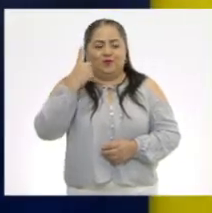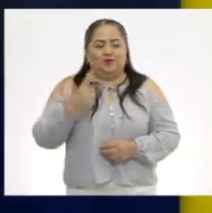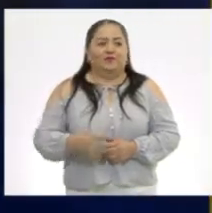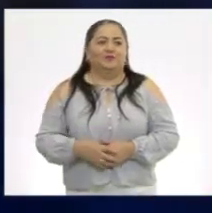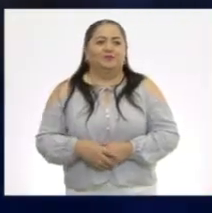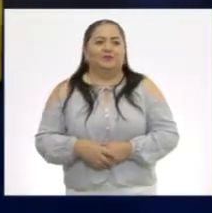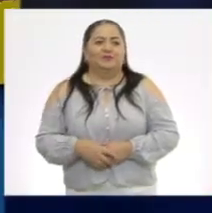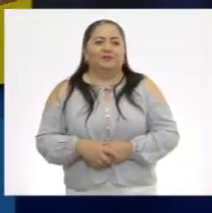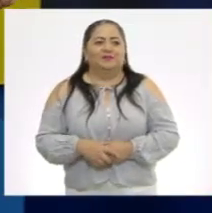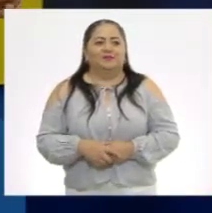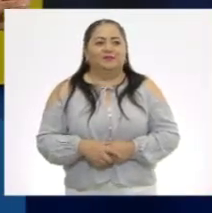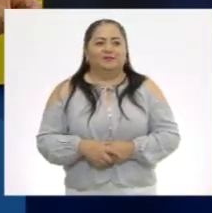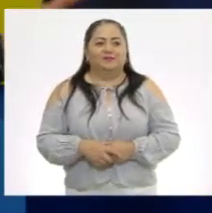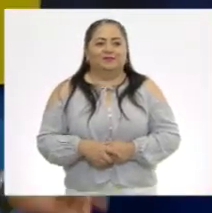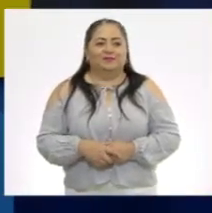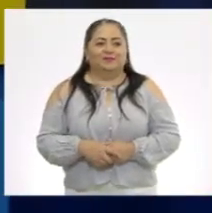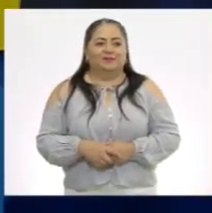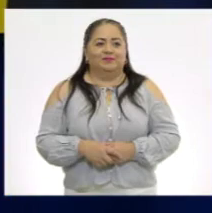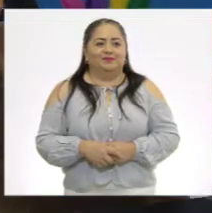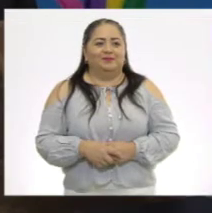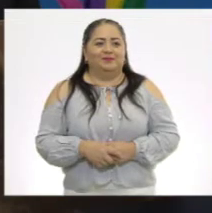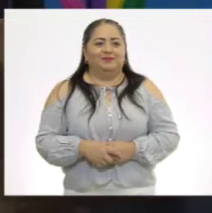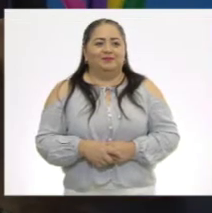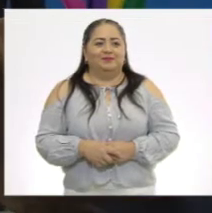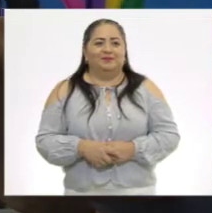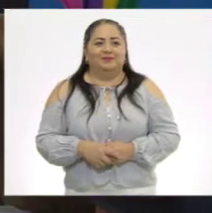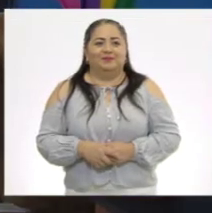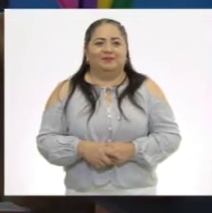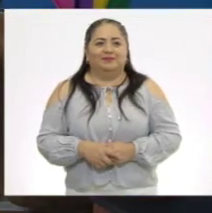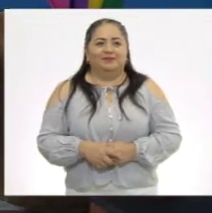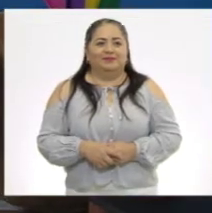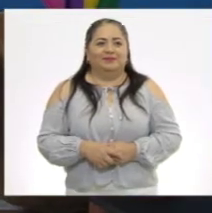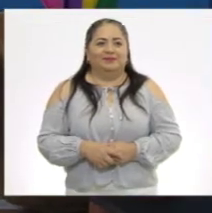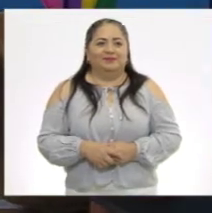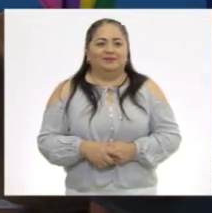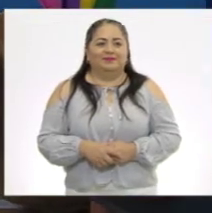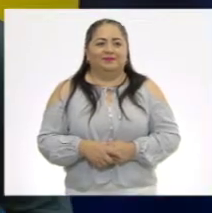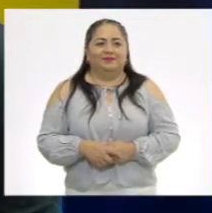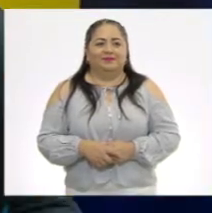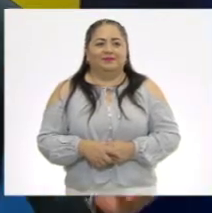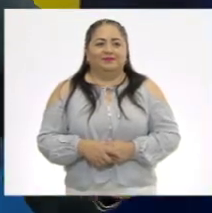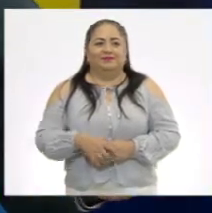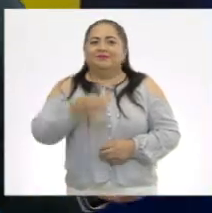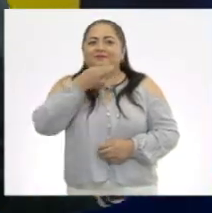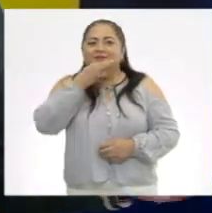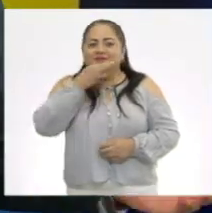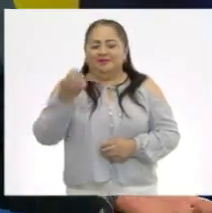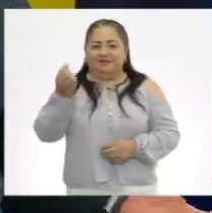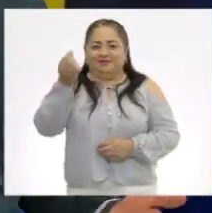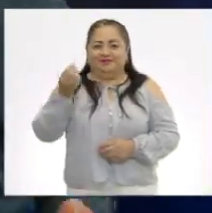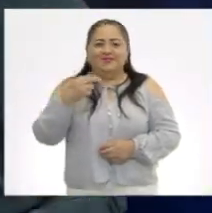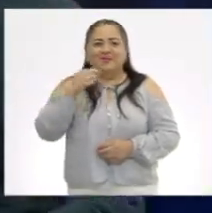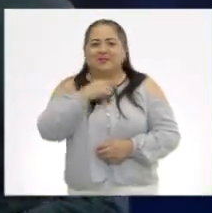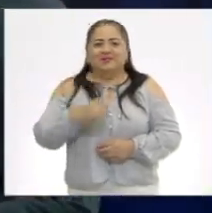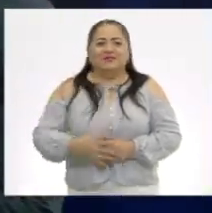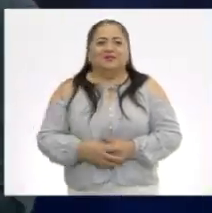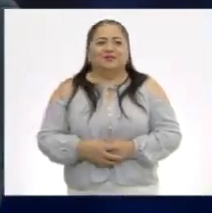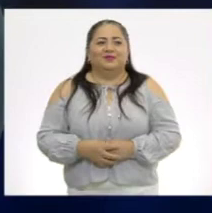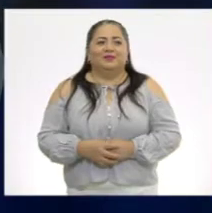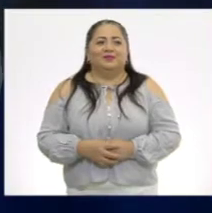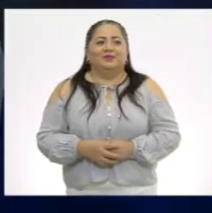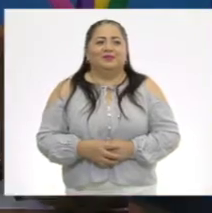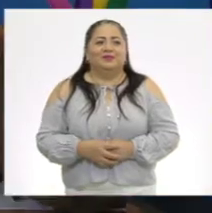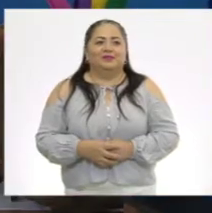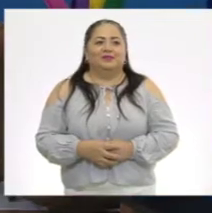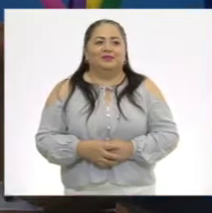Uno. Venga, venga. Uno. Ah. Más rápido, Aníbal. Más rápido. Ya, vengo. Ay, qué rápido. Oye, sí,